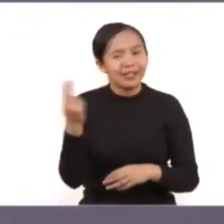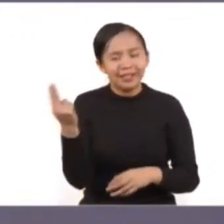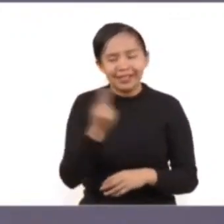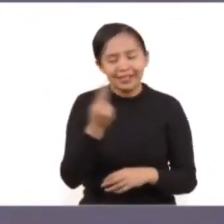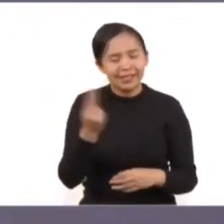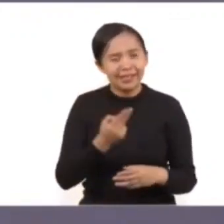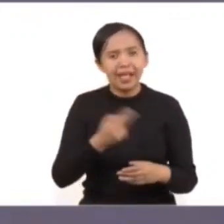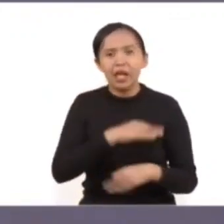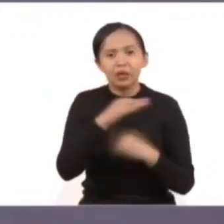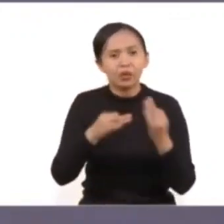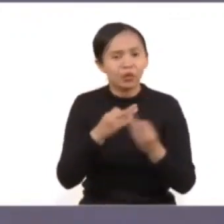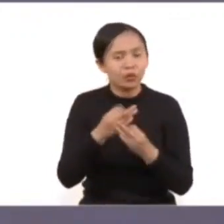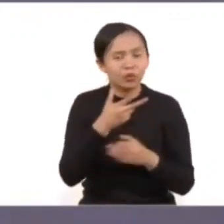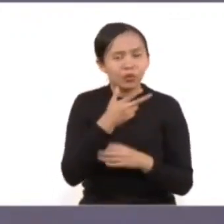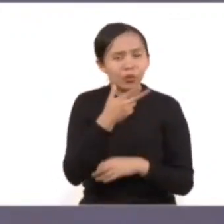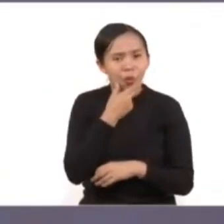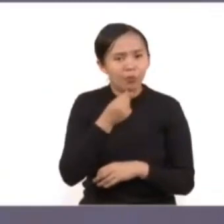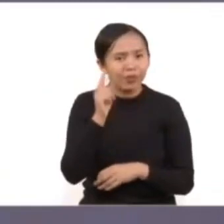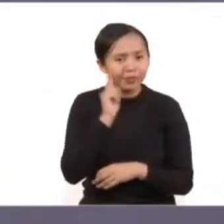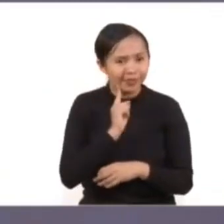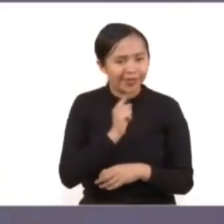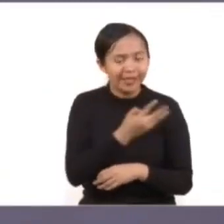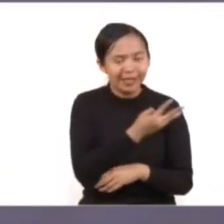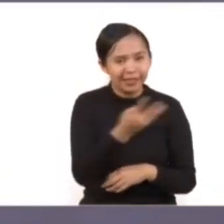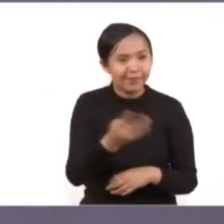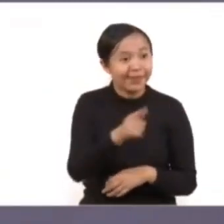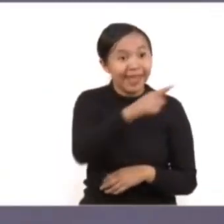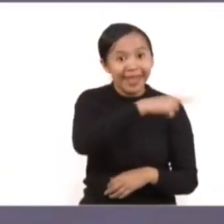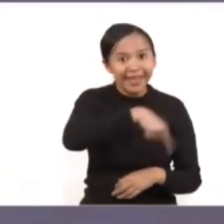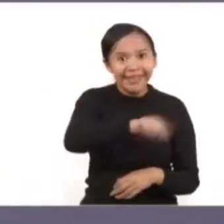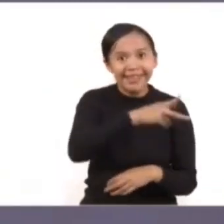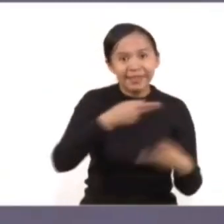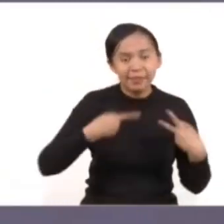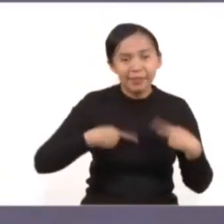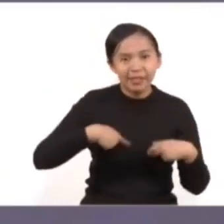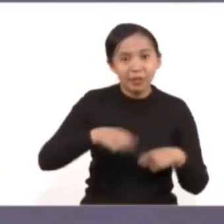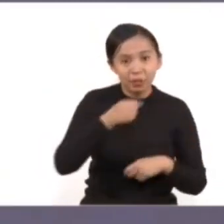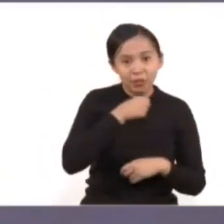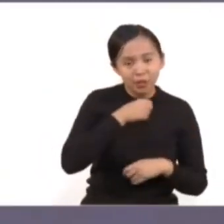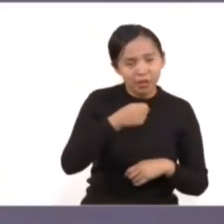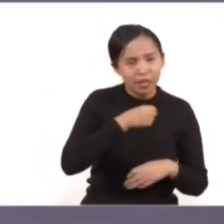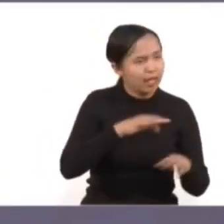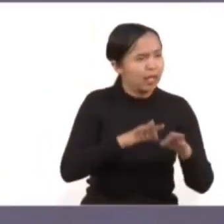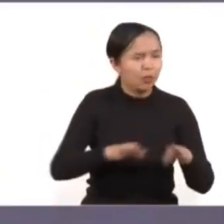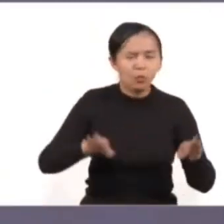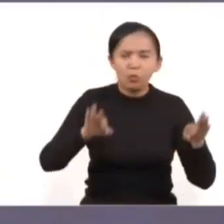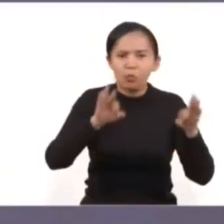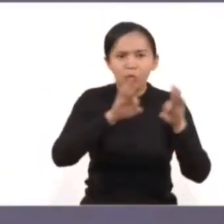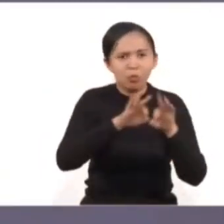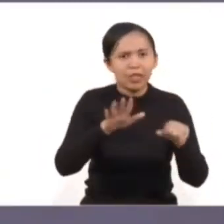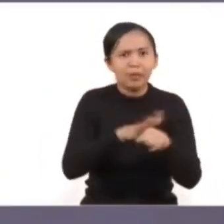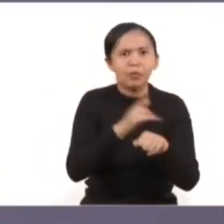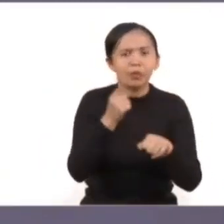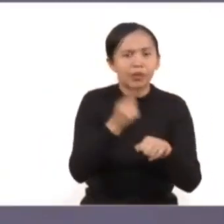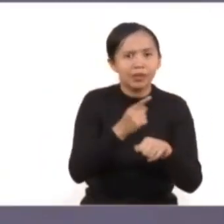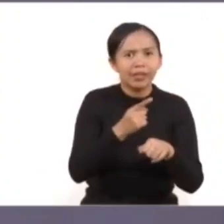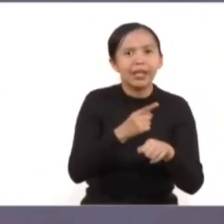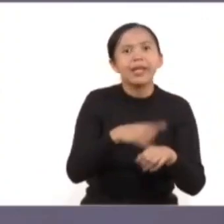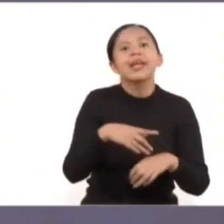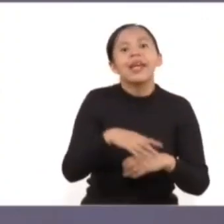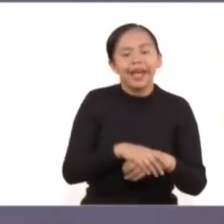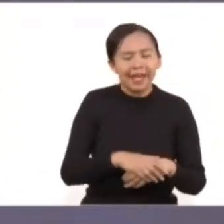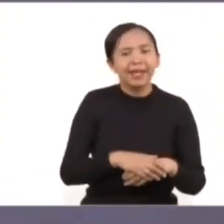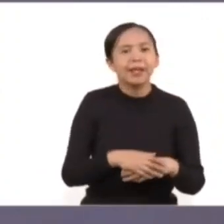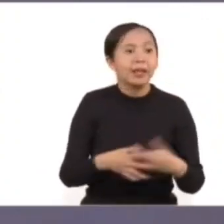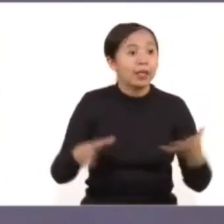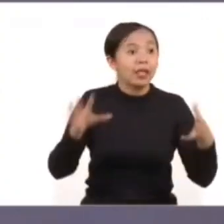Los medios tienen un papel fundamental en su labor informativa y en evitar mensajes que